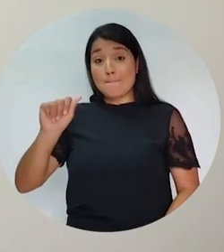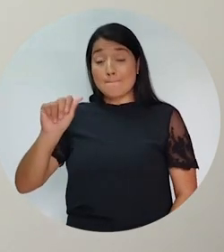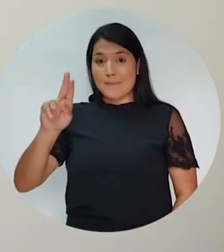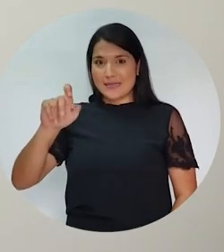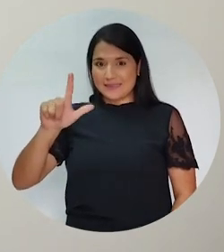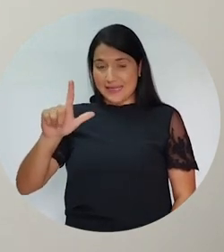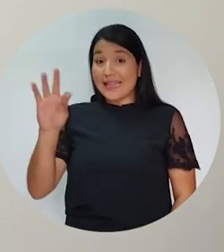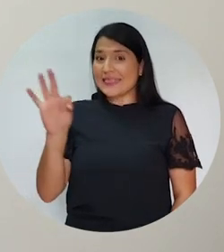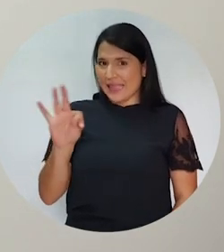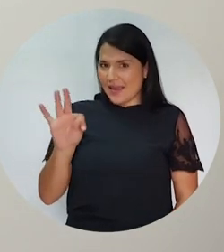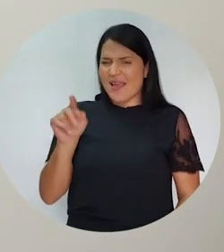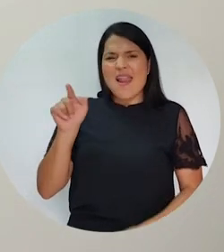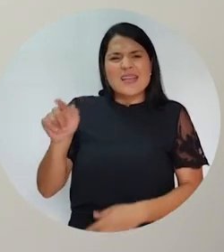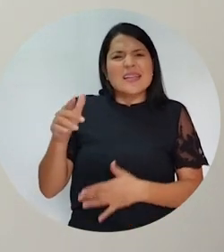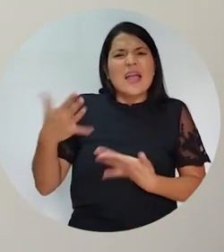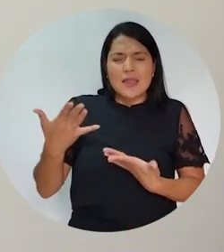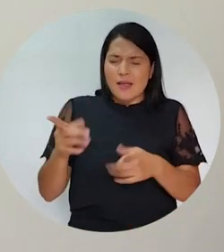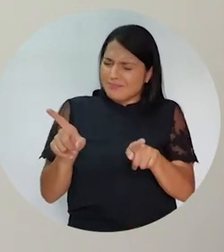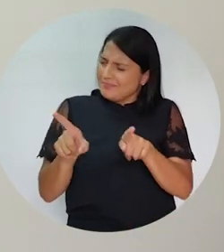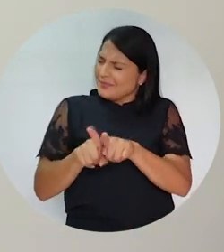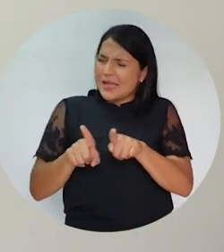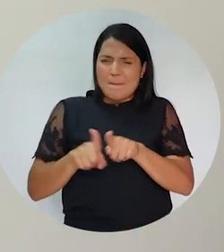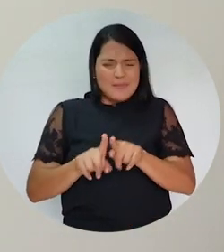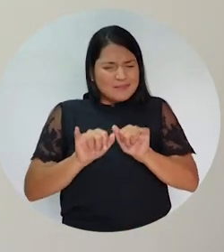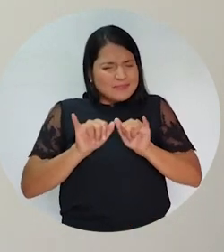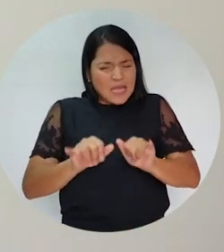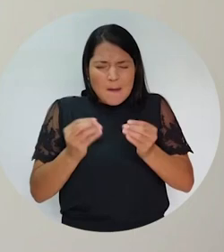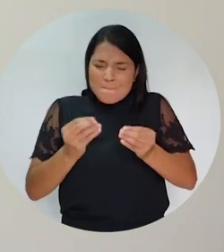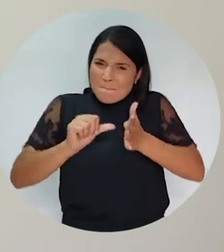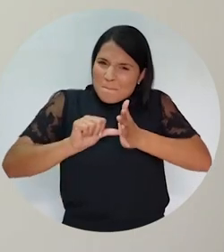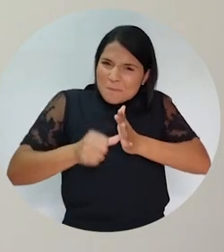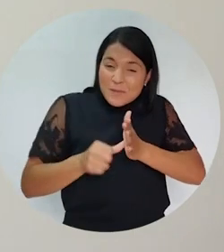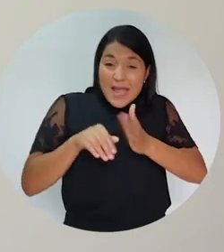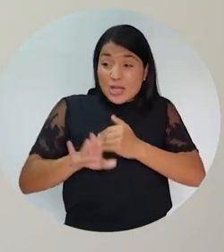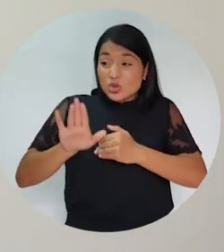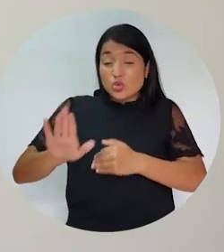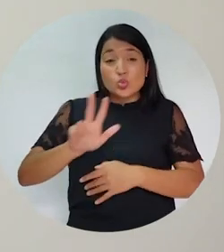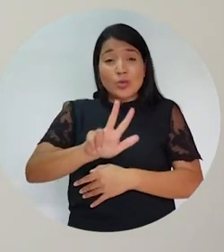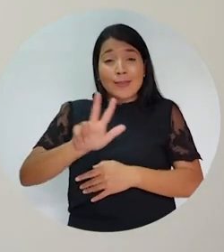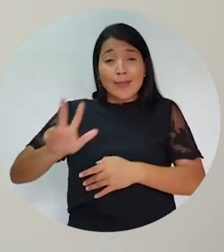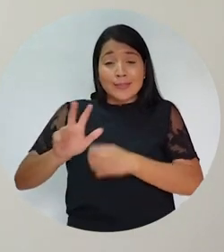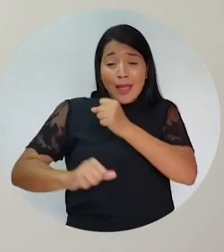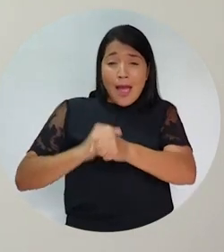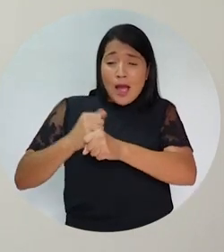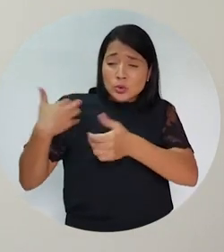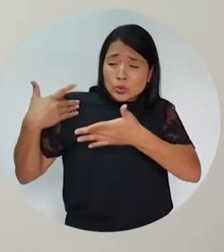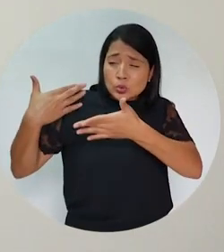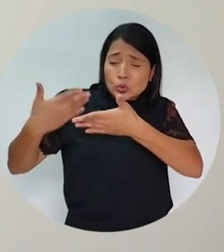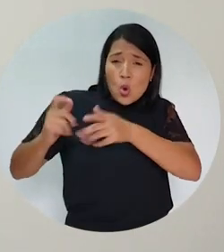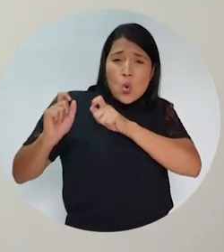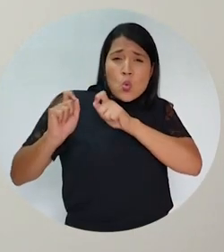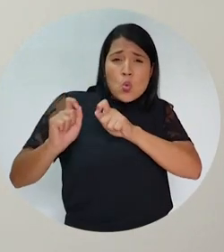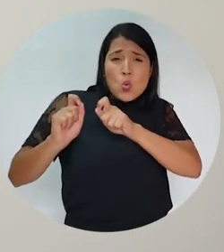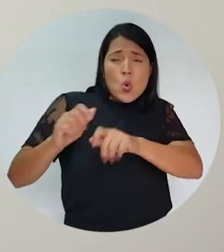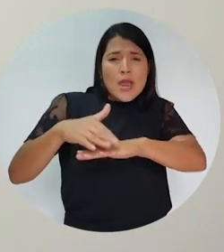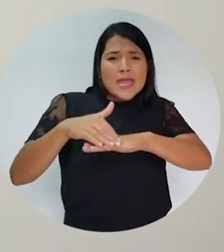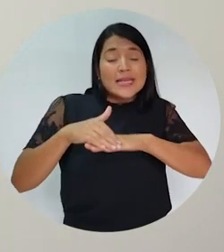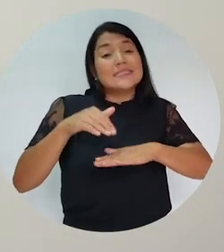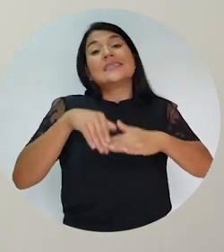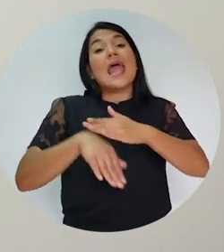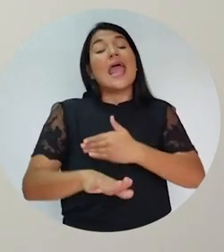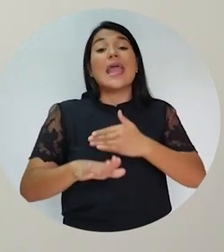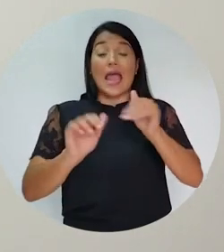Taylor, por su parte, ha dejado una imborrable huella en sus 33 años de enseñanza del inglés,